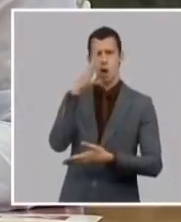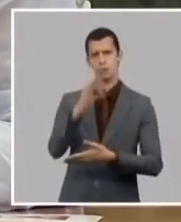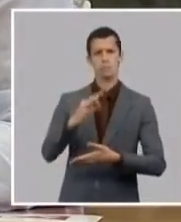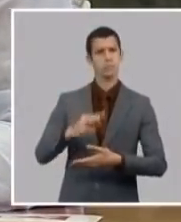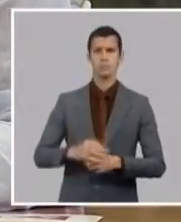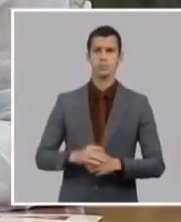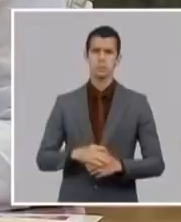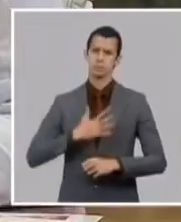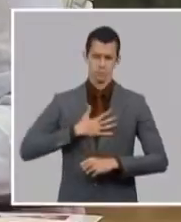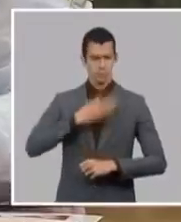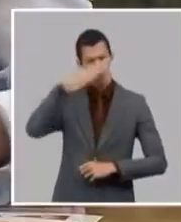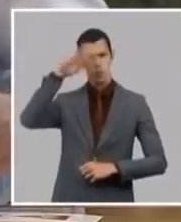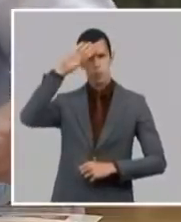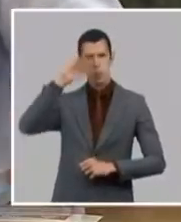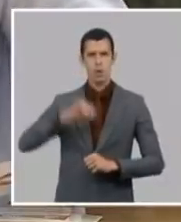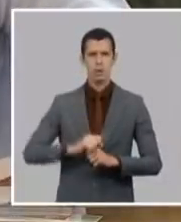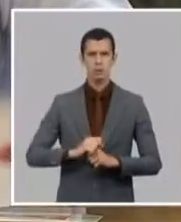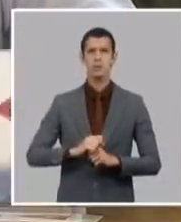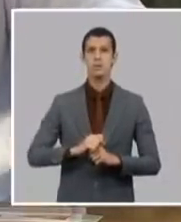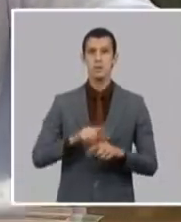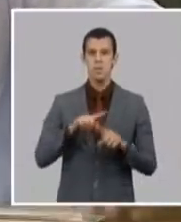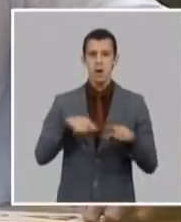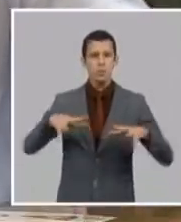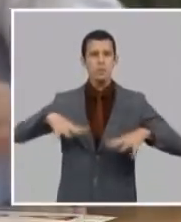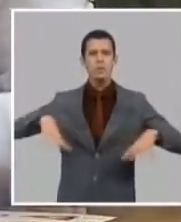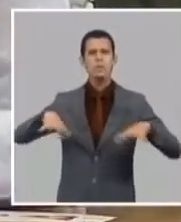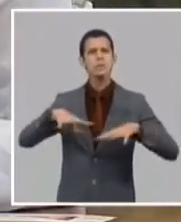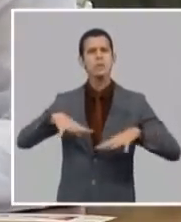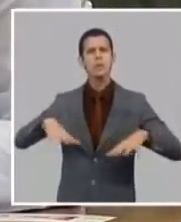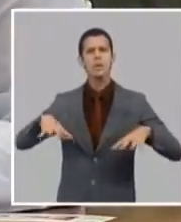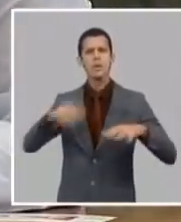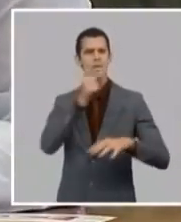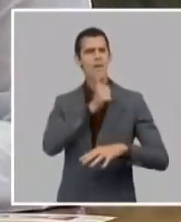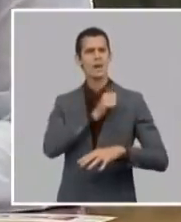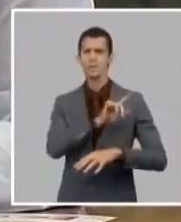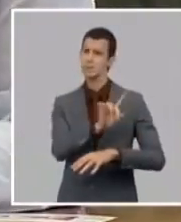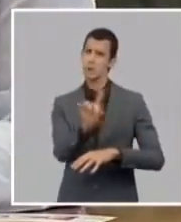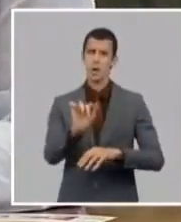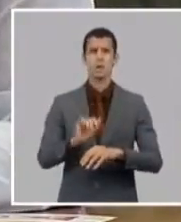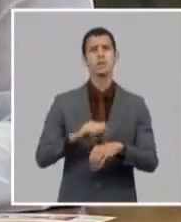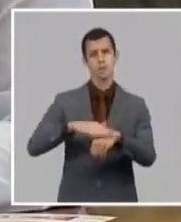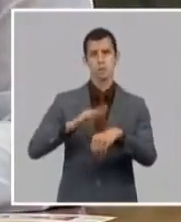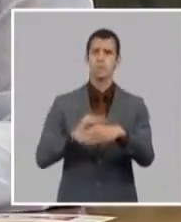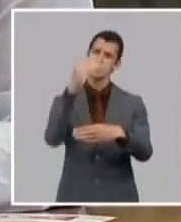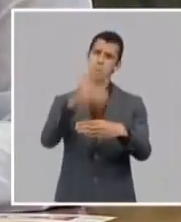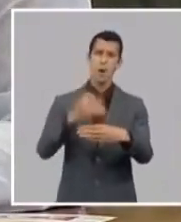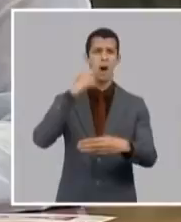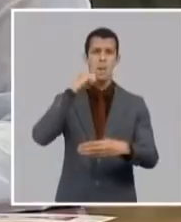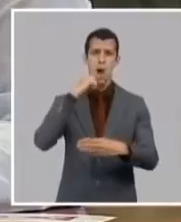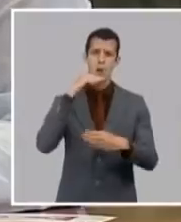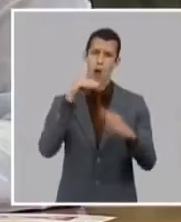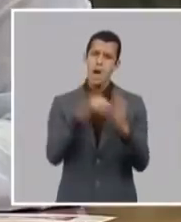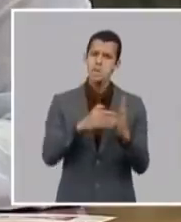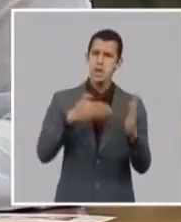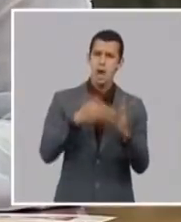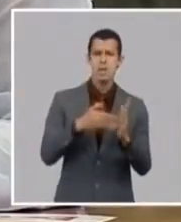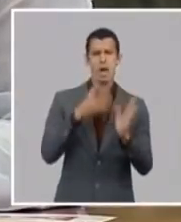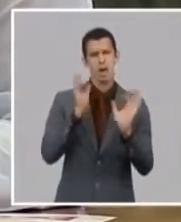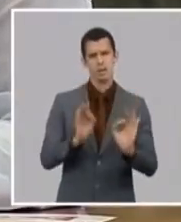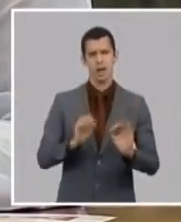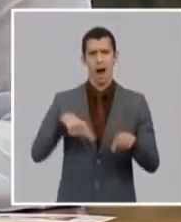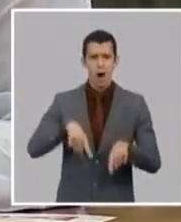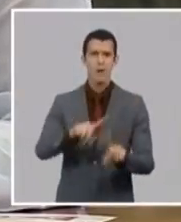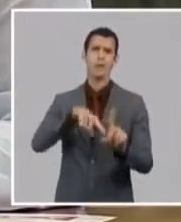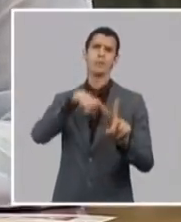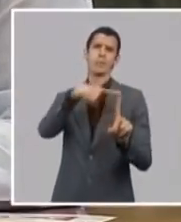persecución financiera recrudecida y ahora con todo este aliento a los disturbios vamos entonces a hablar un